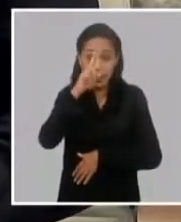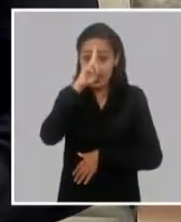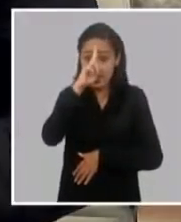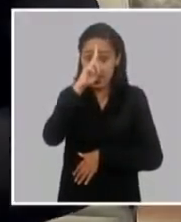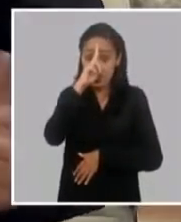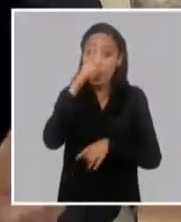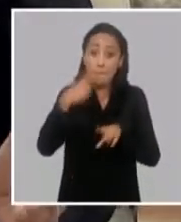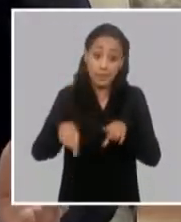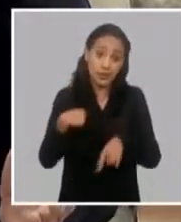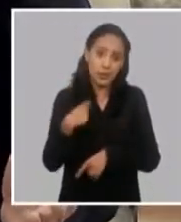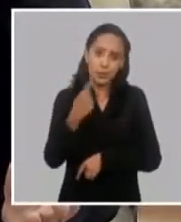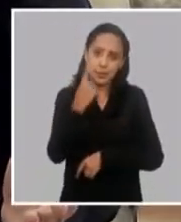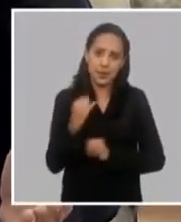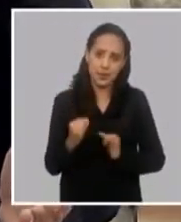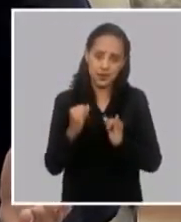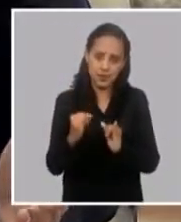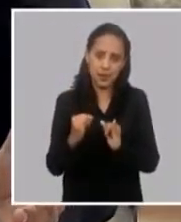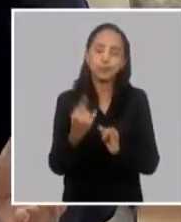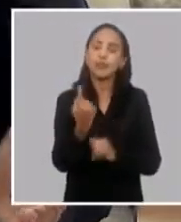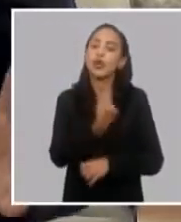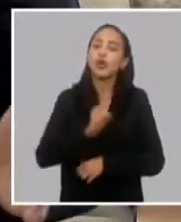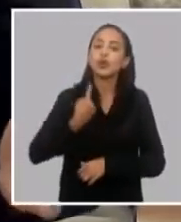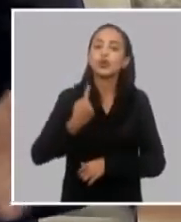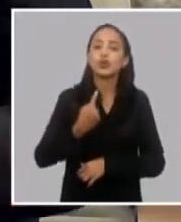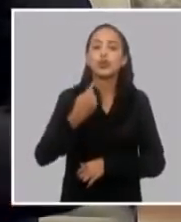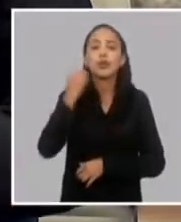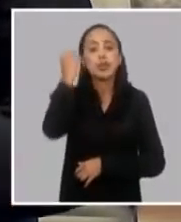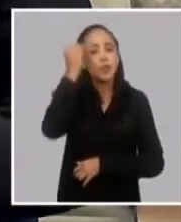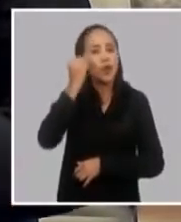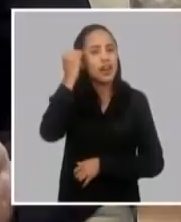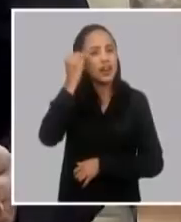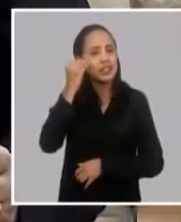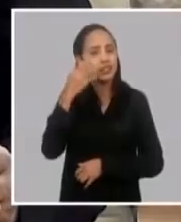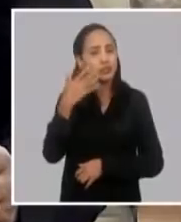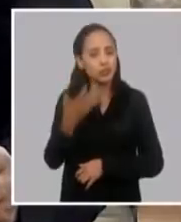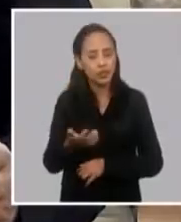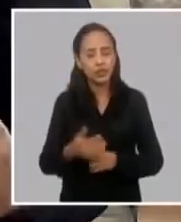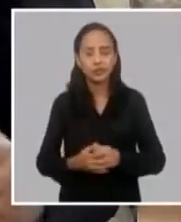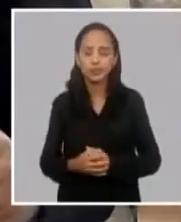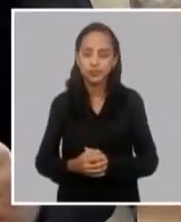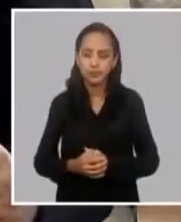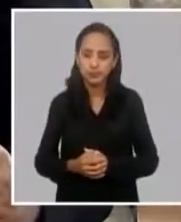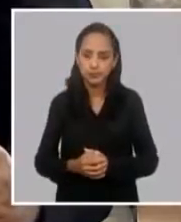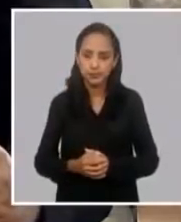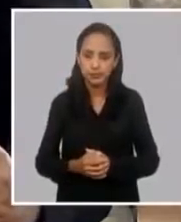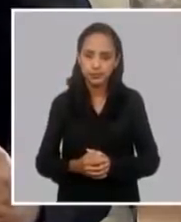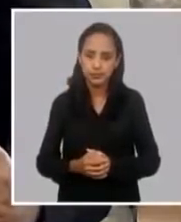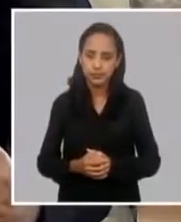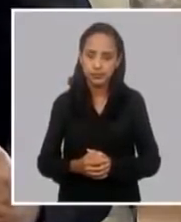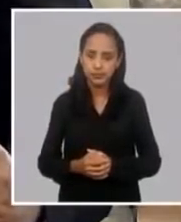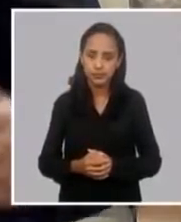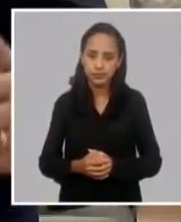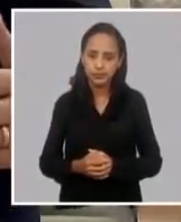Pero, ¿qué es lo que nosotros hemos estado analizando? Y esto es un tema que es importante que se diga, de ver cómo